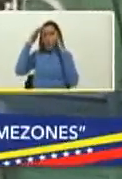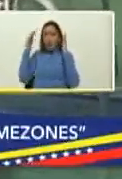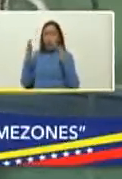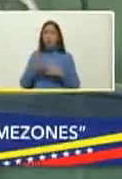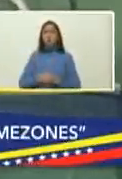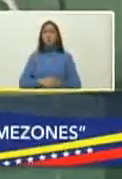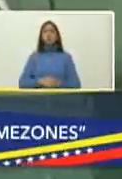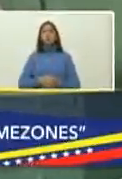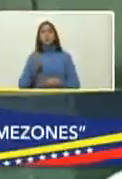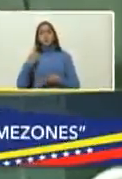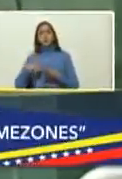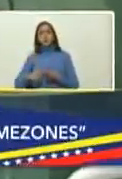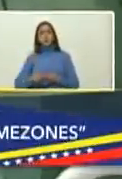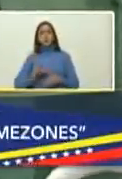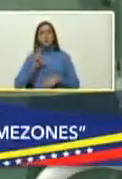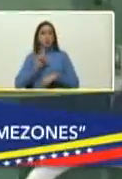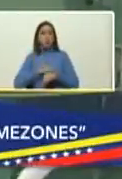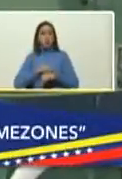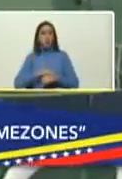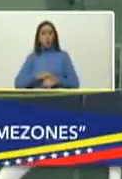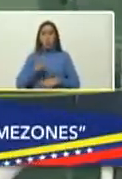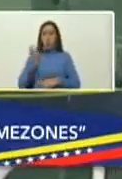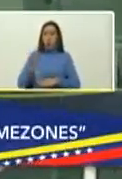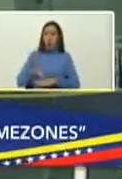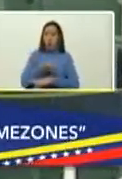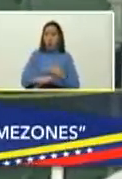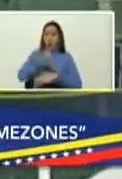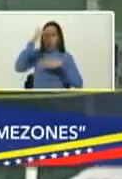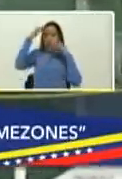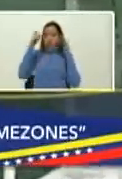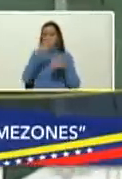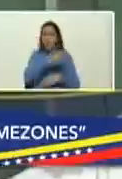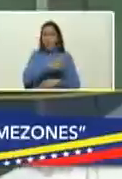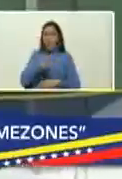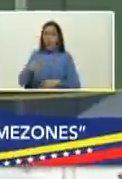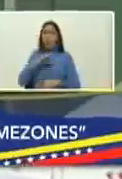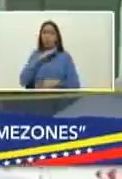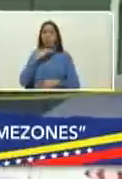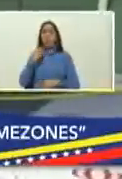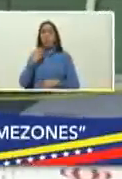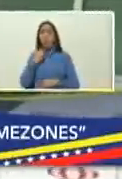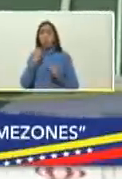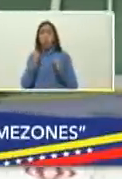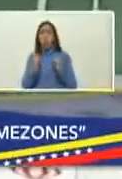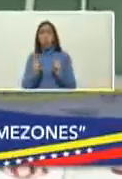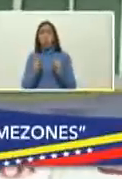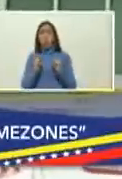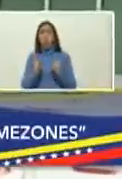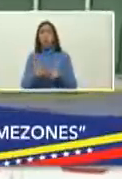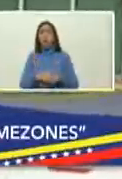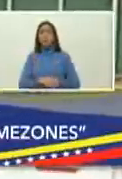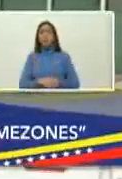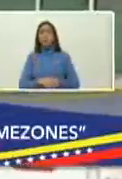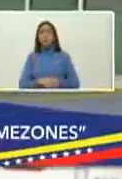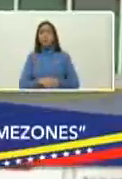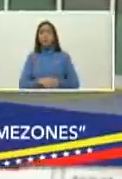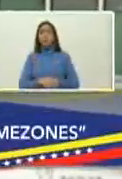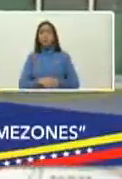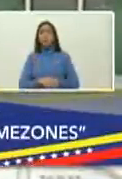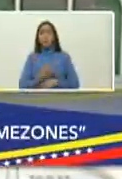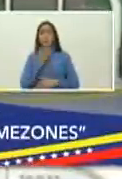interna en la sala anterior contábamos con cuatro camas para la atención de pacientes en condiciones críticas es decir unidad de cuidados